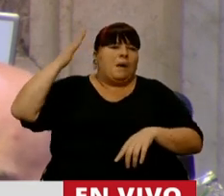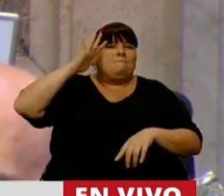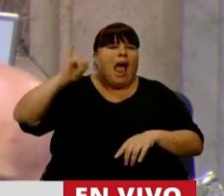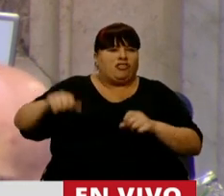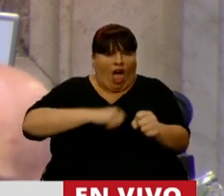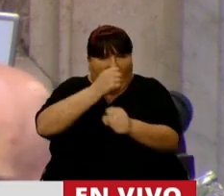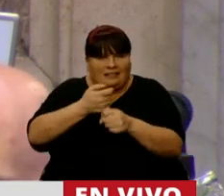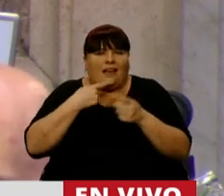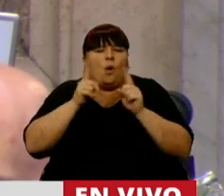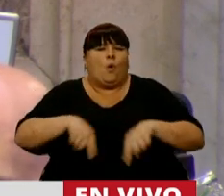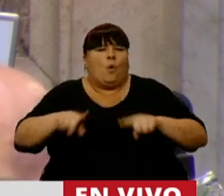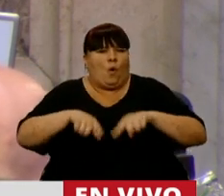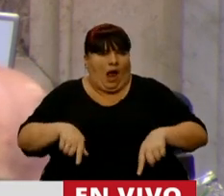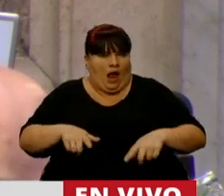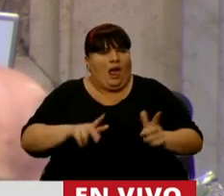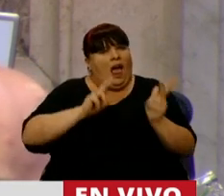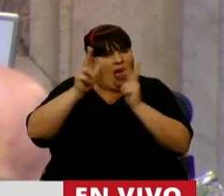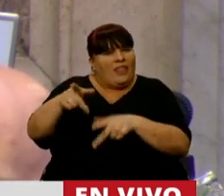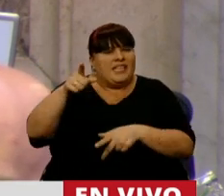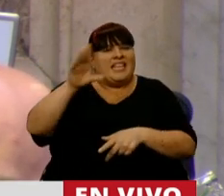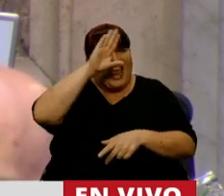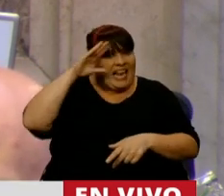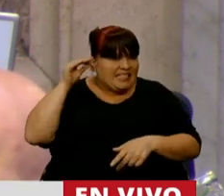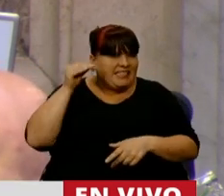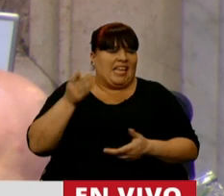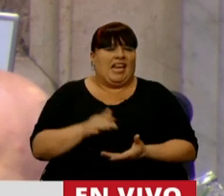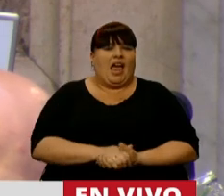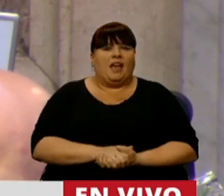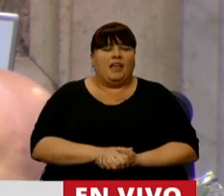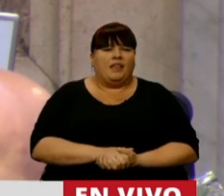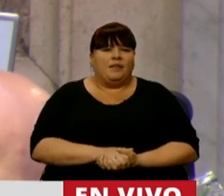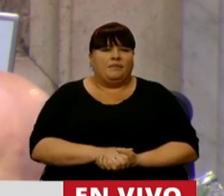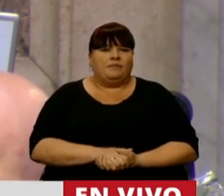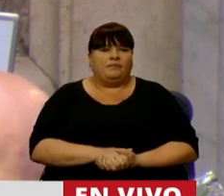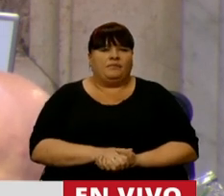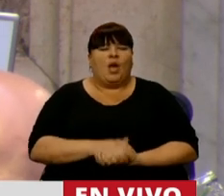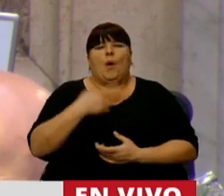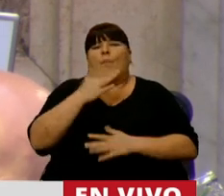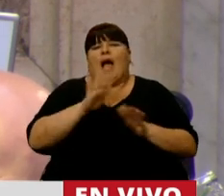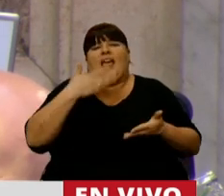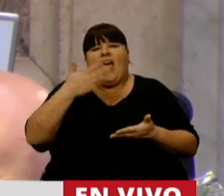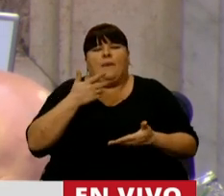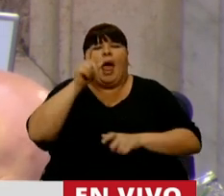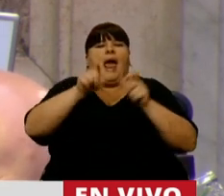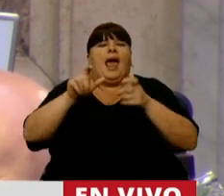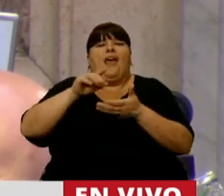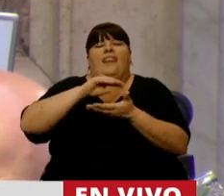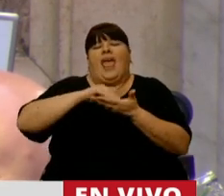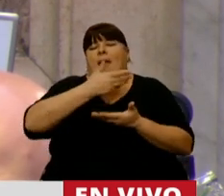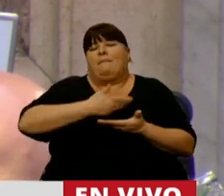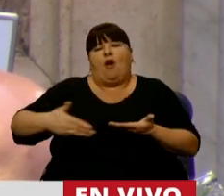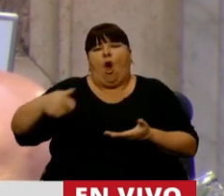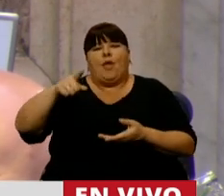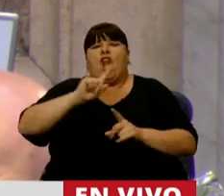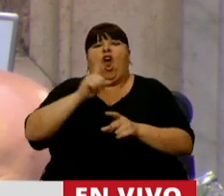marzo. Podrían decirle a Cristina Fernández de Kirchner que no diga más que hay funcionarios que no funcionan,